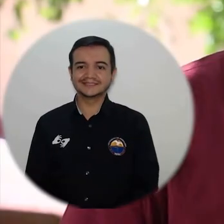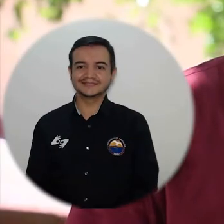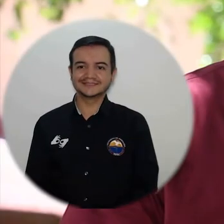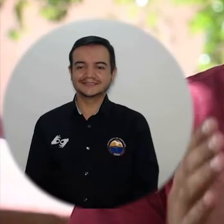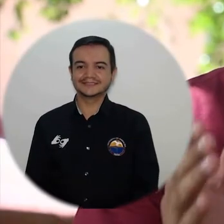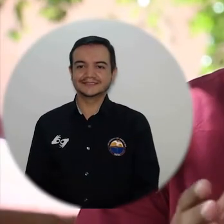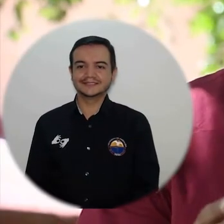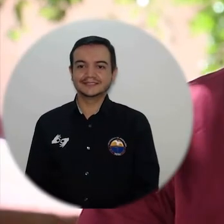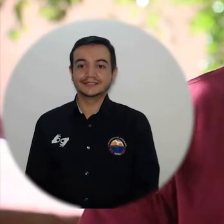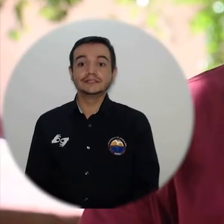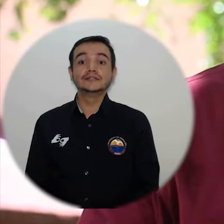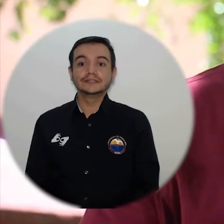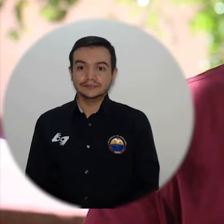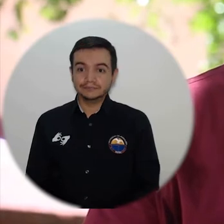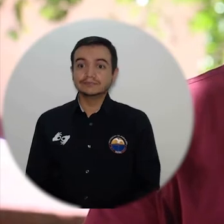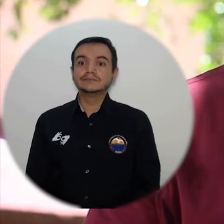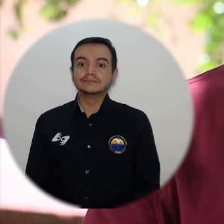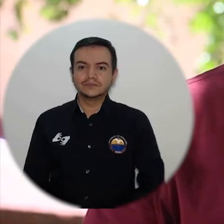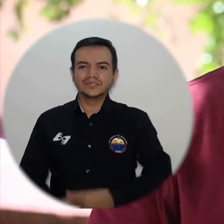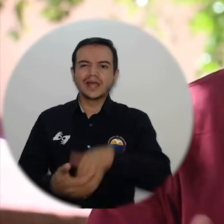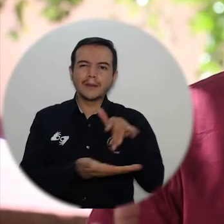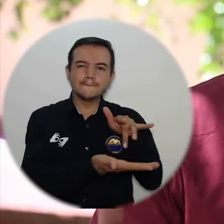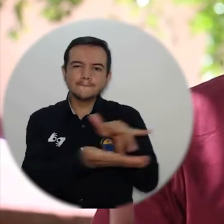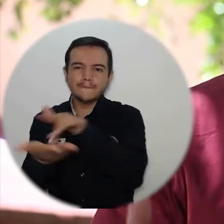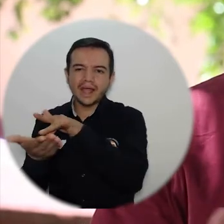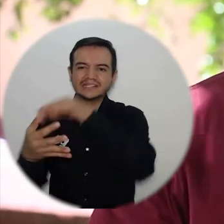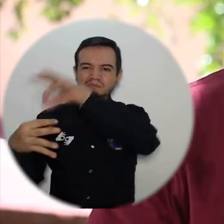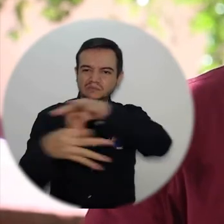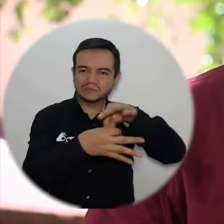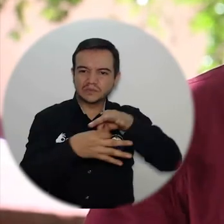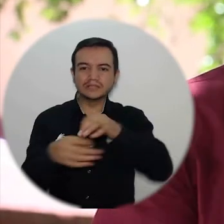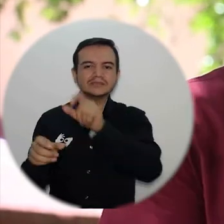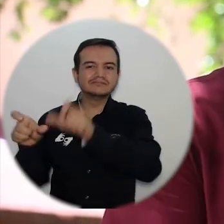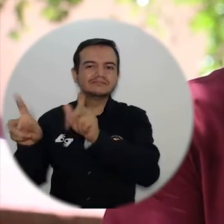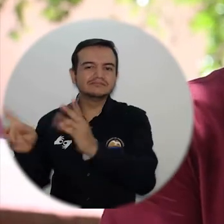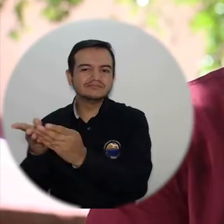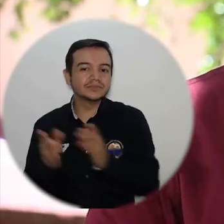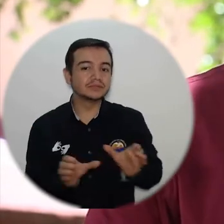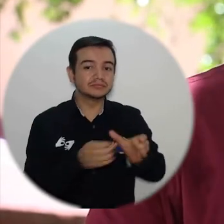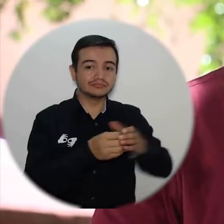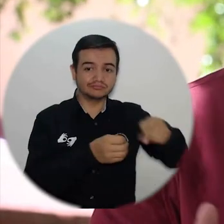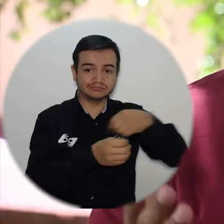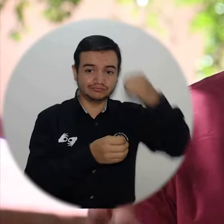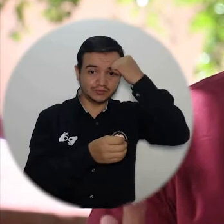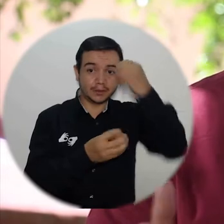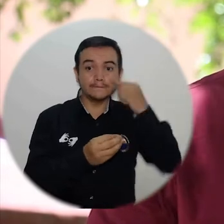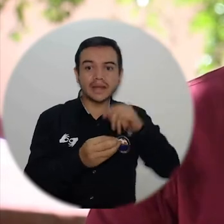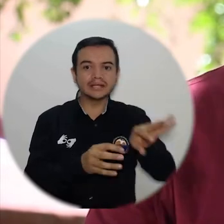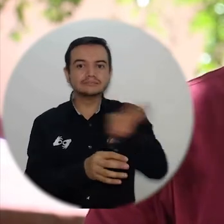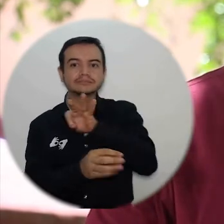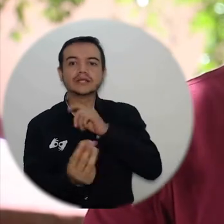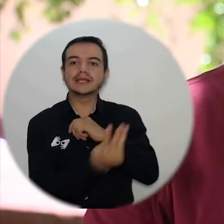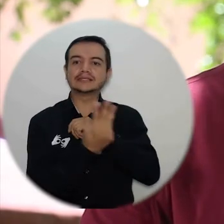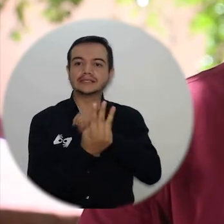La alta participación de docentes y estudiantes en la consulta para selección de terna para designación de rector fue un hecho resaltable